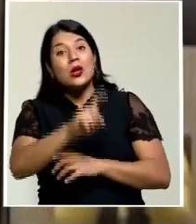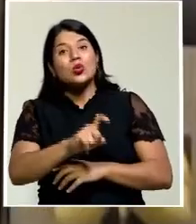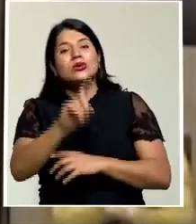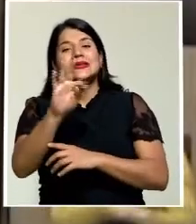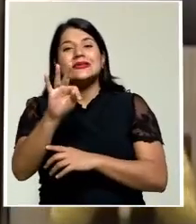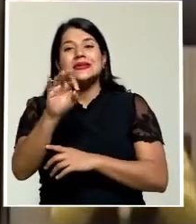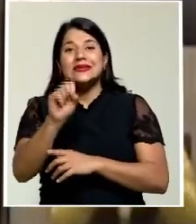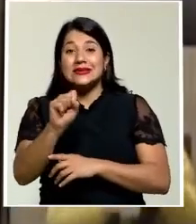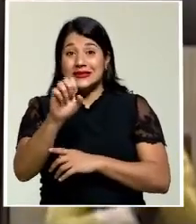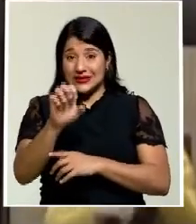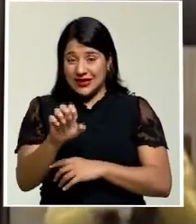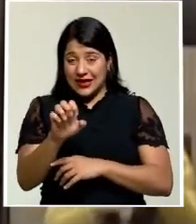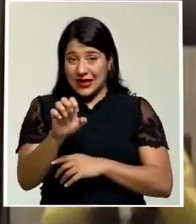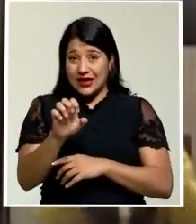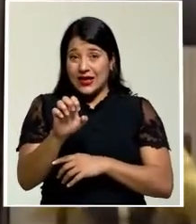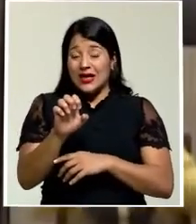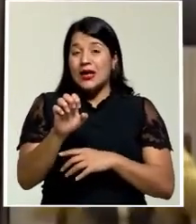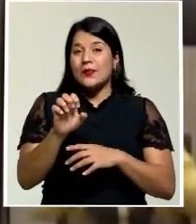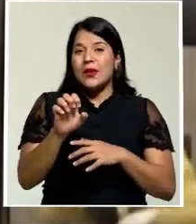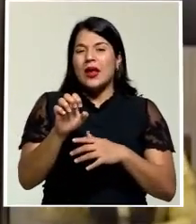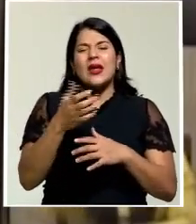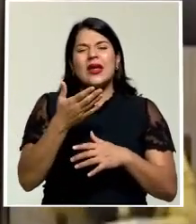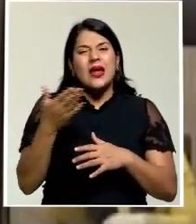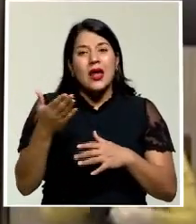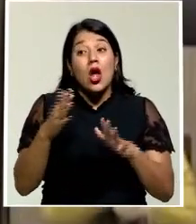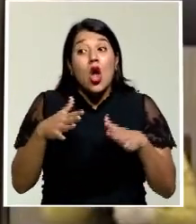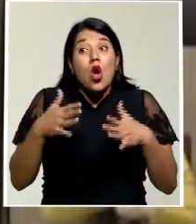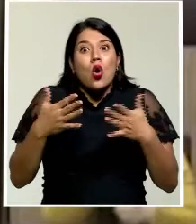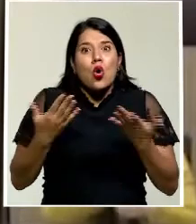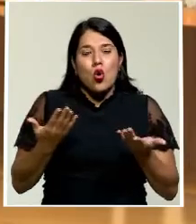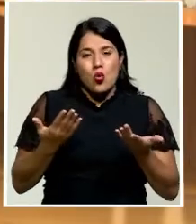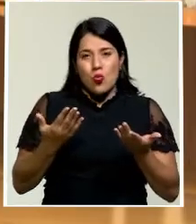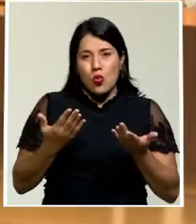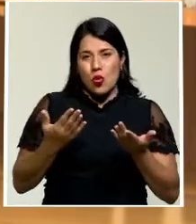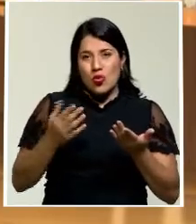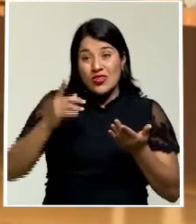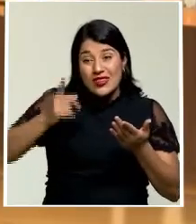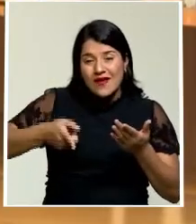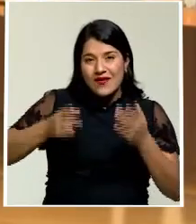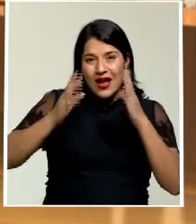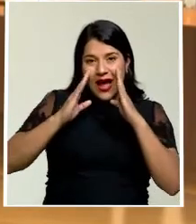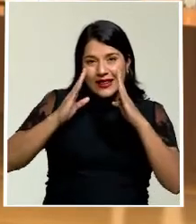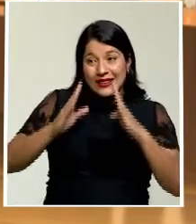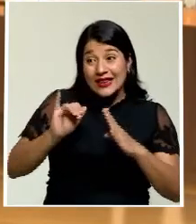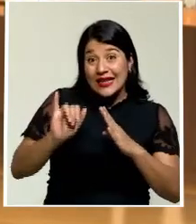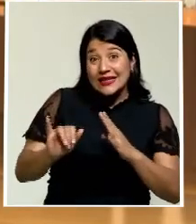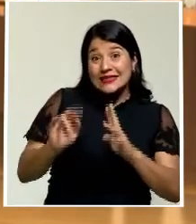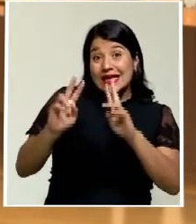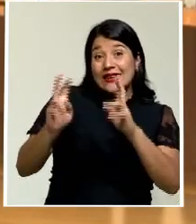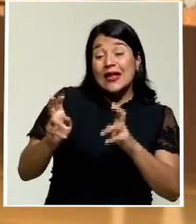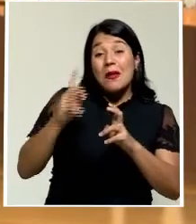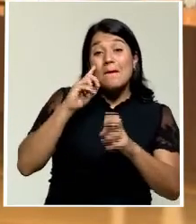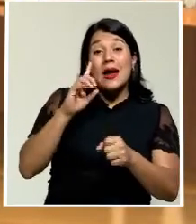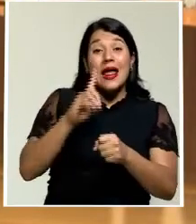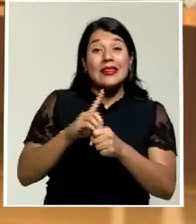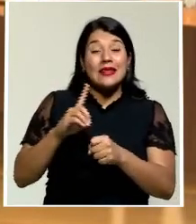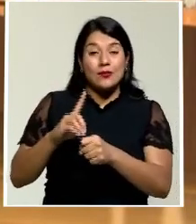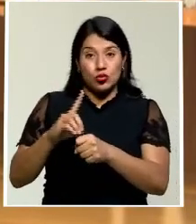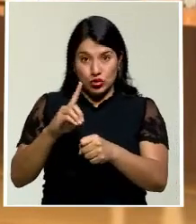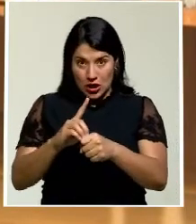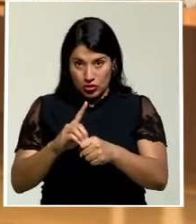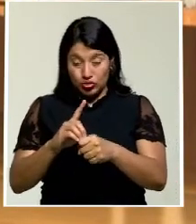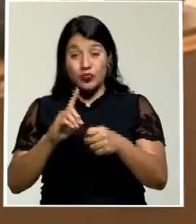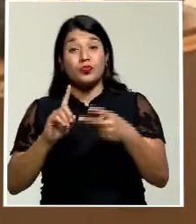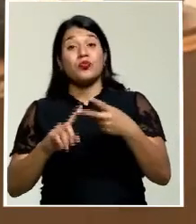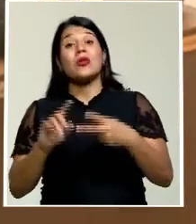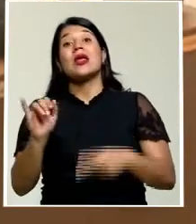de Elecciones sobre cómo estaría aplicando el tema de la vacunación para los diputados de la República. Además, la